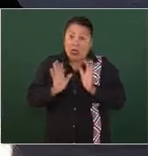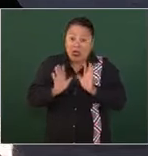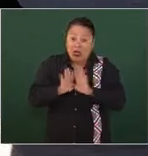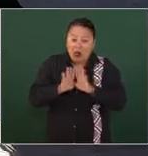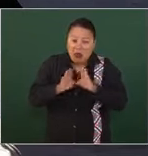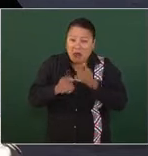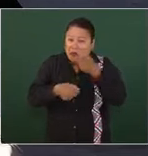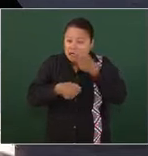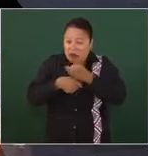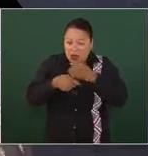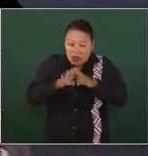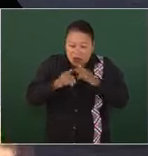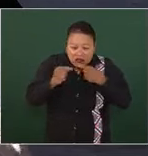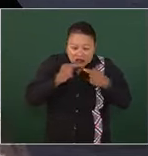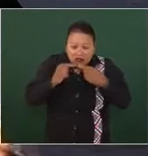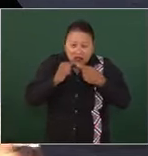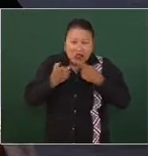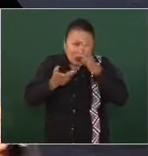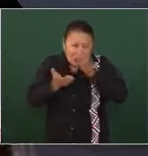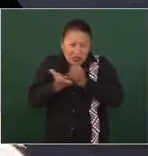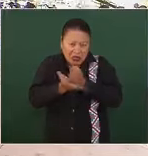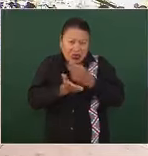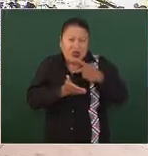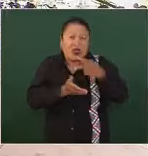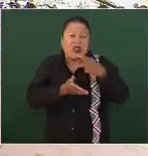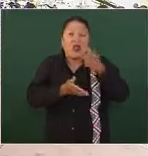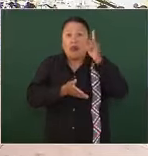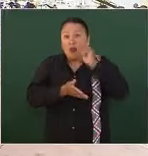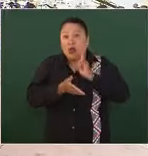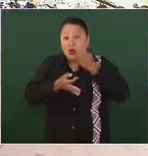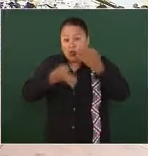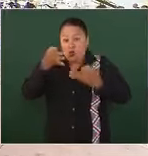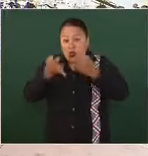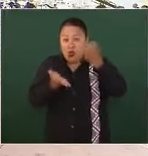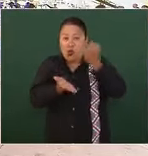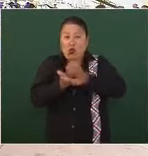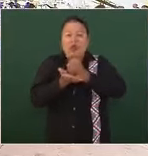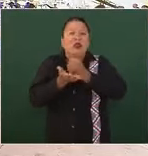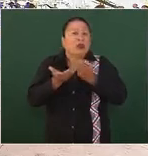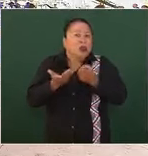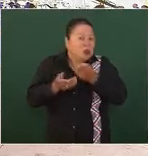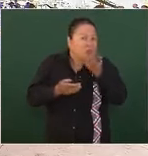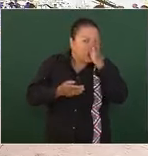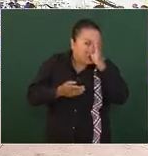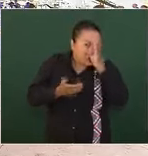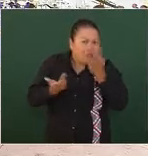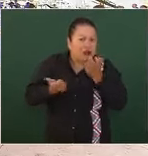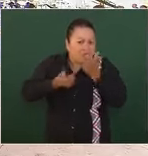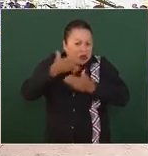decisión de la jueza. Preguntarle sobre este tema, cómo lo considera y cómo va el proceso del acuerdo reparatorio.